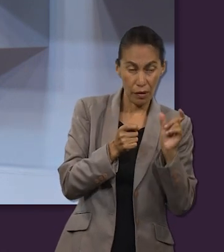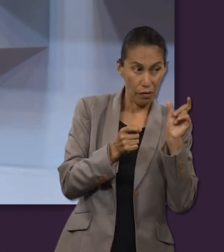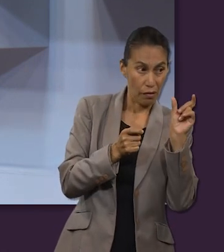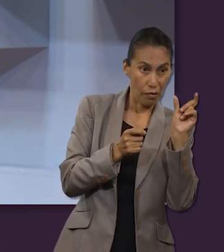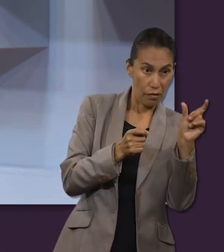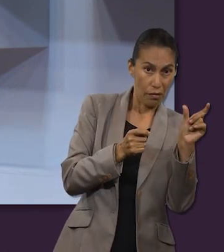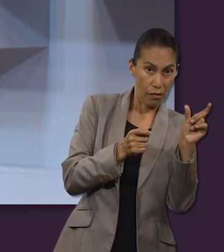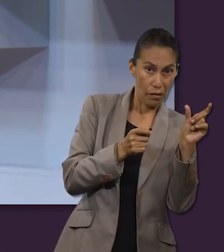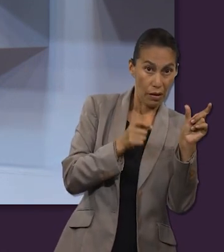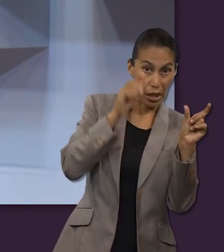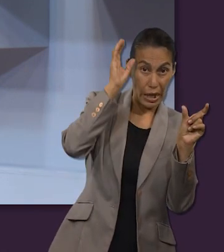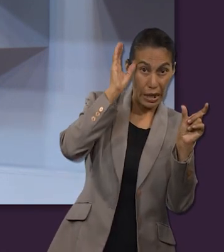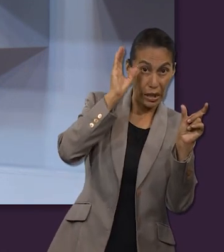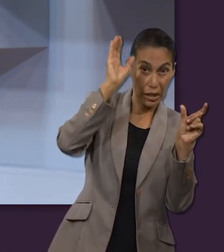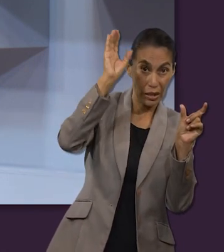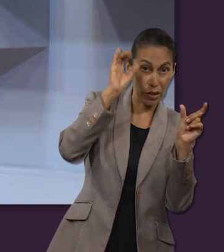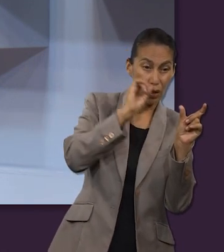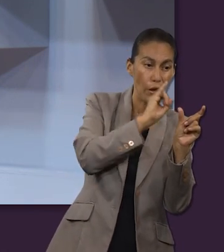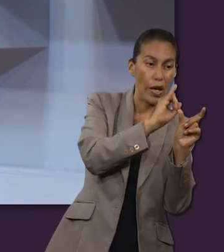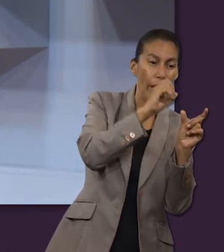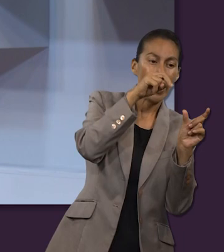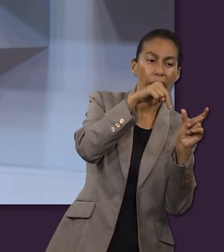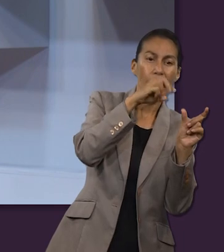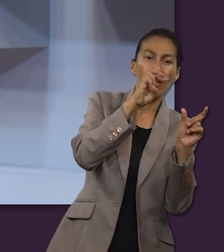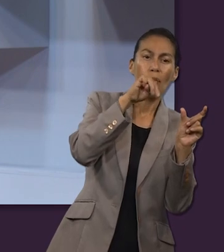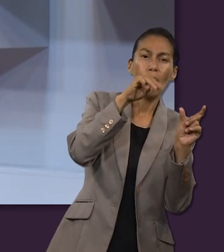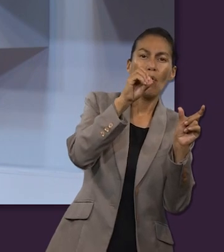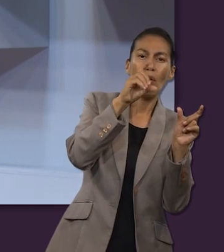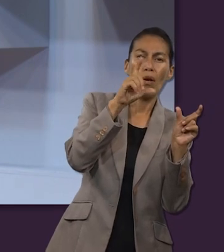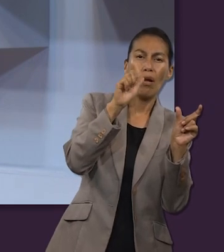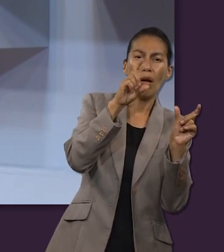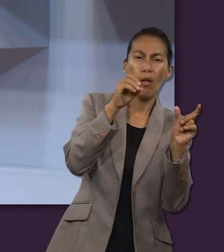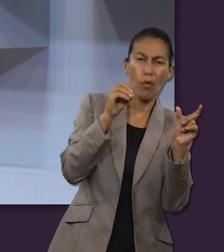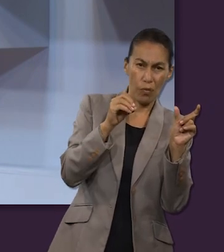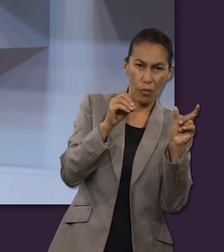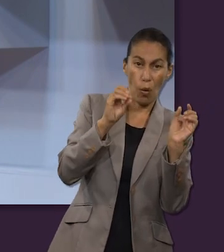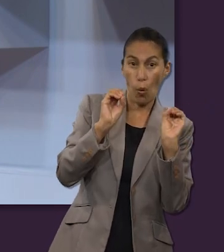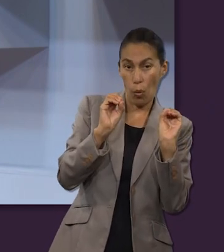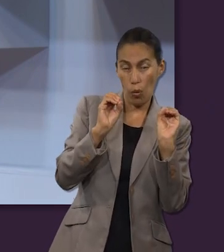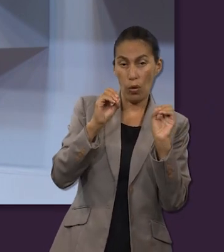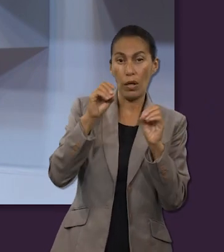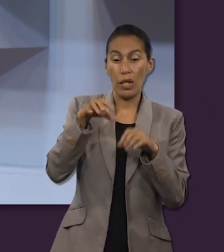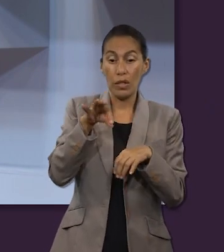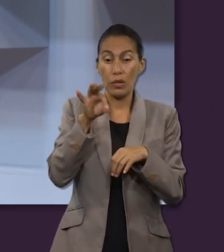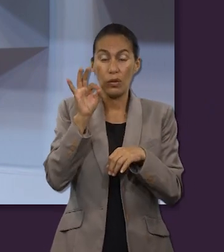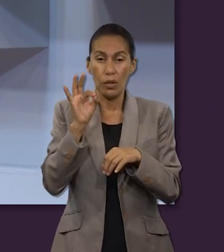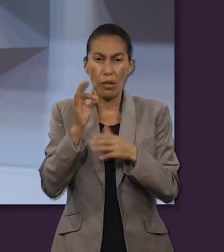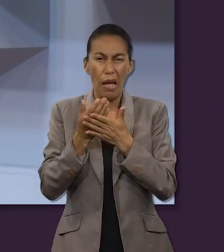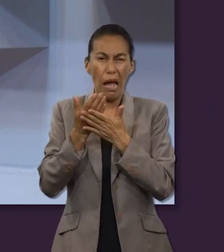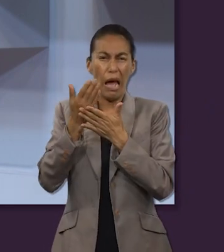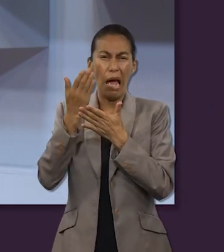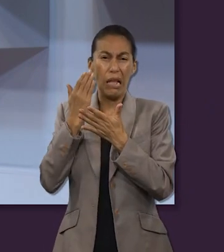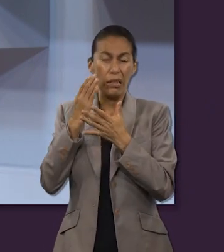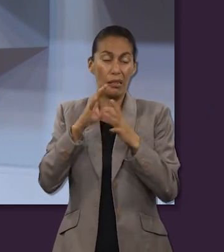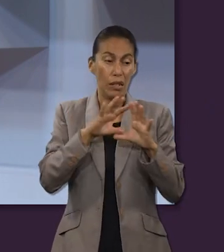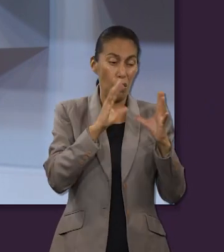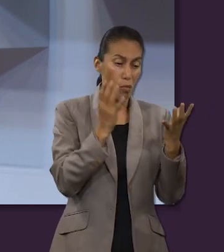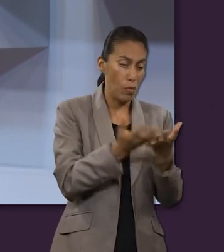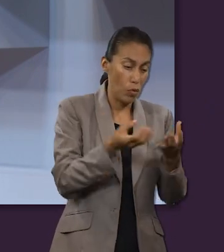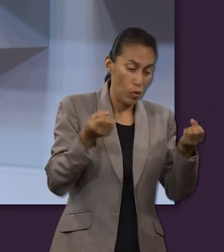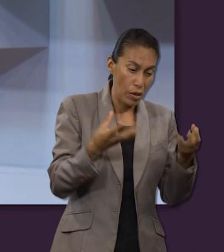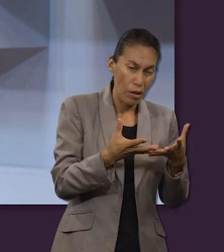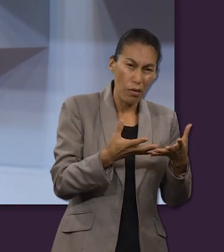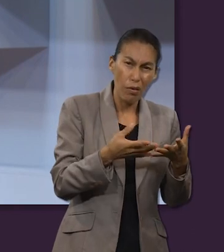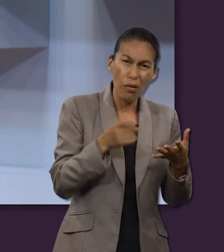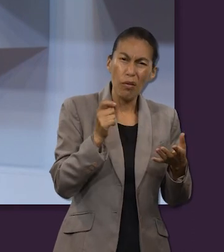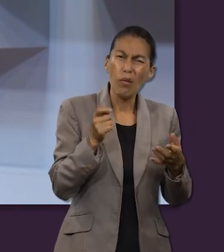el significado de la expresión que Cristo fue inmolado o escogido antes de